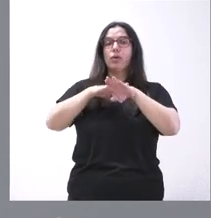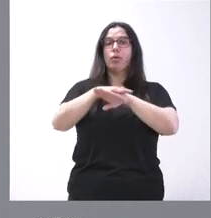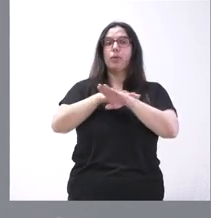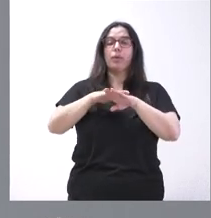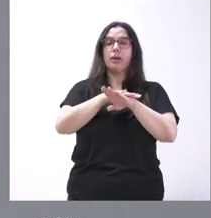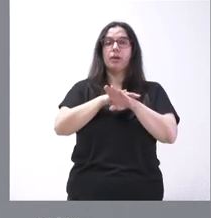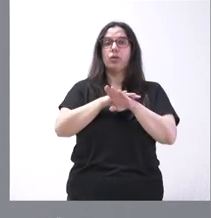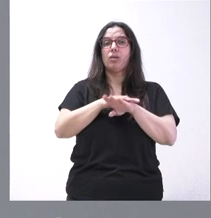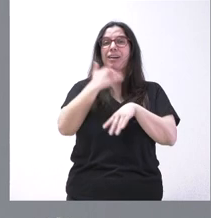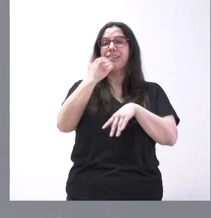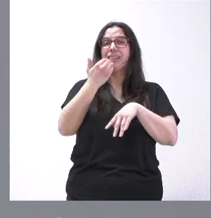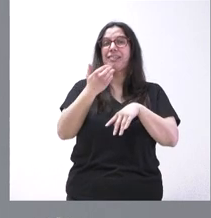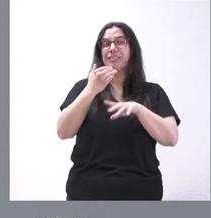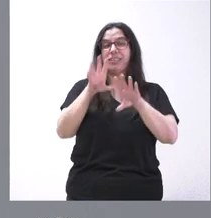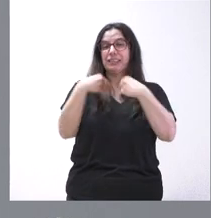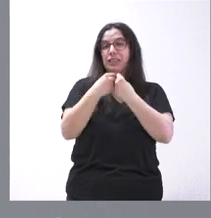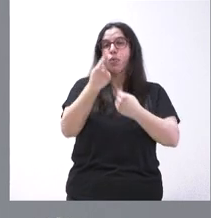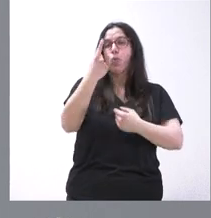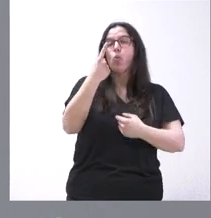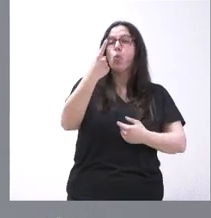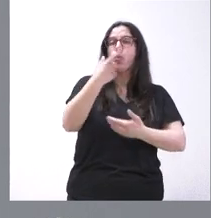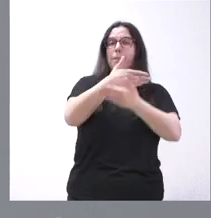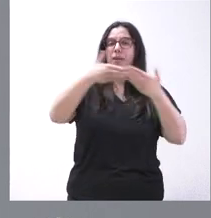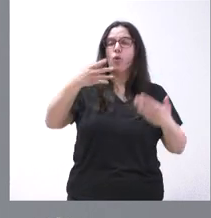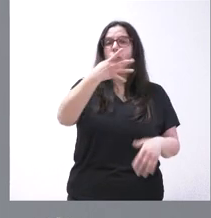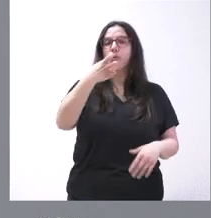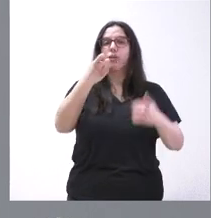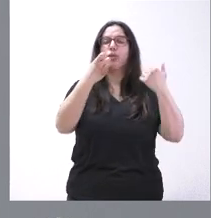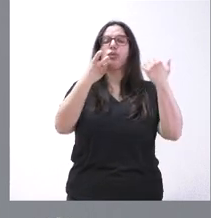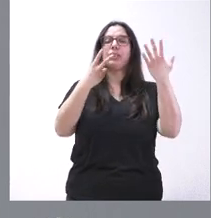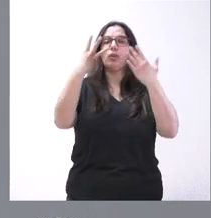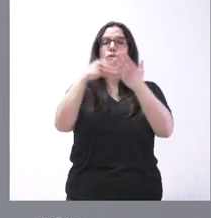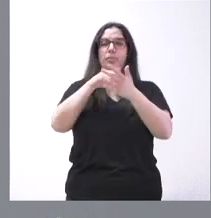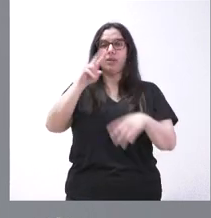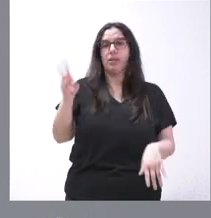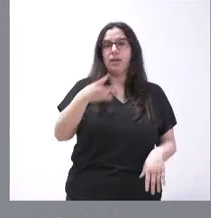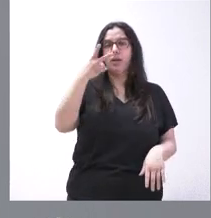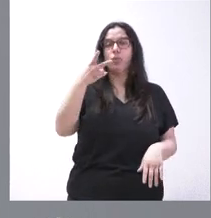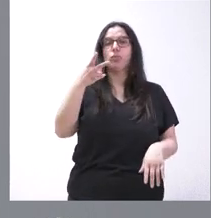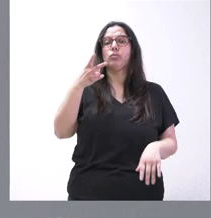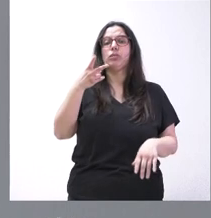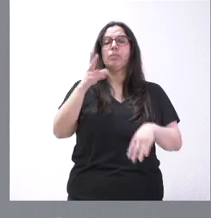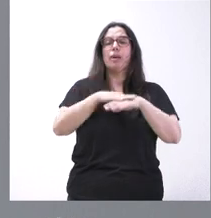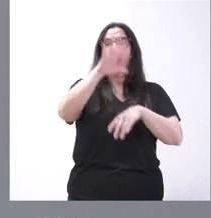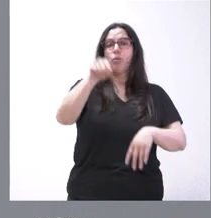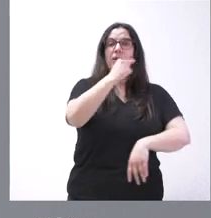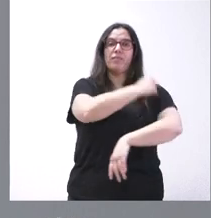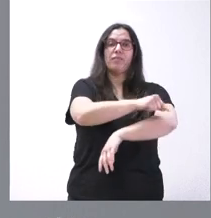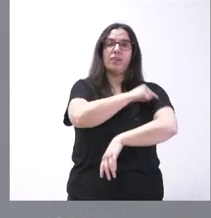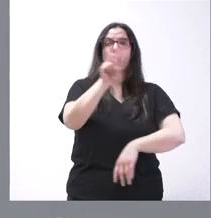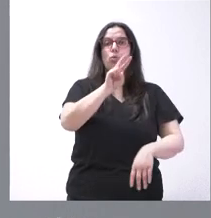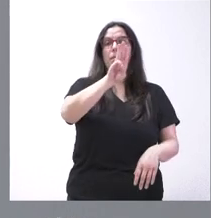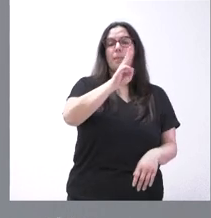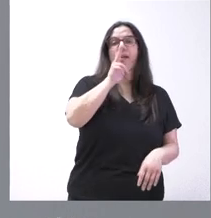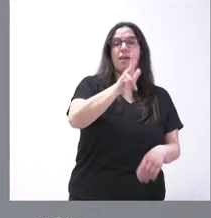asciende a 1.448.000 euros que se destinan tanto a las vacunas del virus del papiloma humano